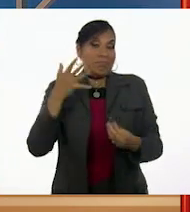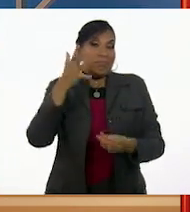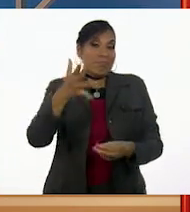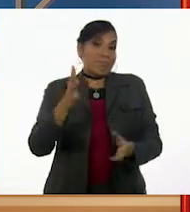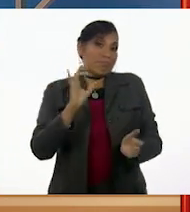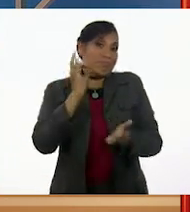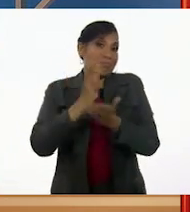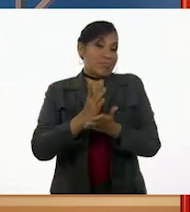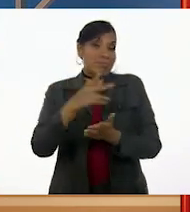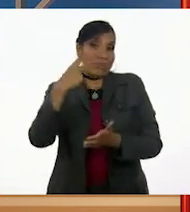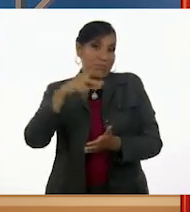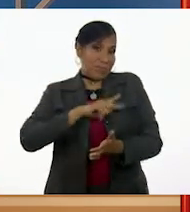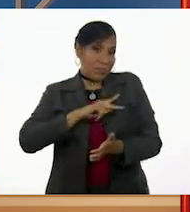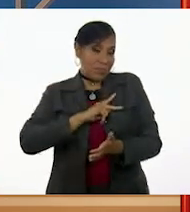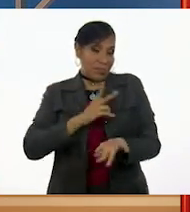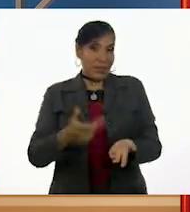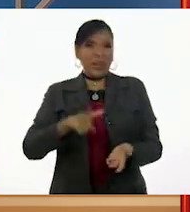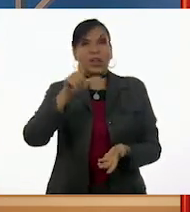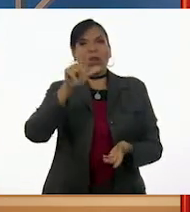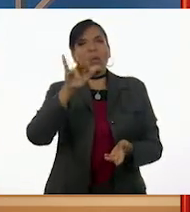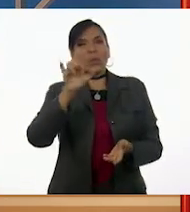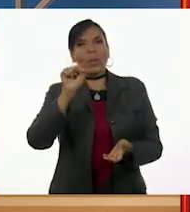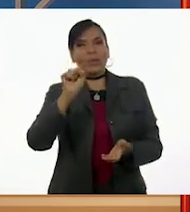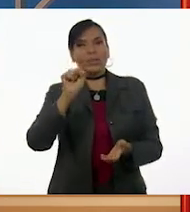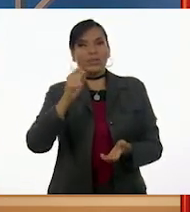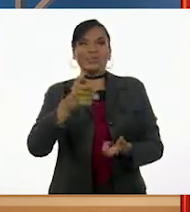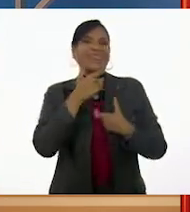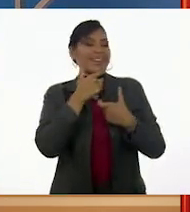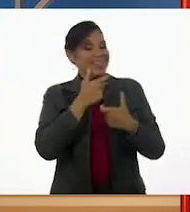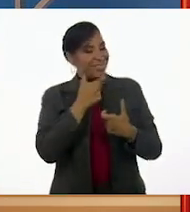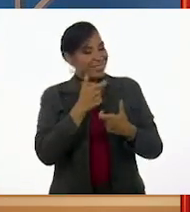es solo mía. Luis se rió.